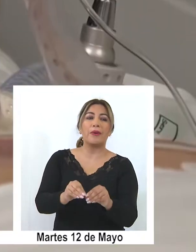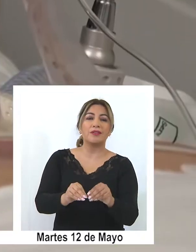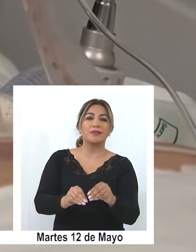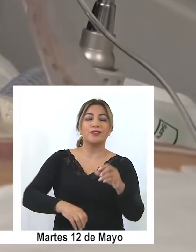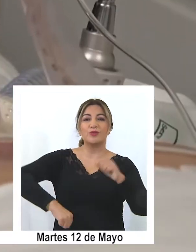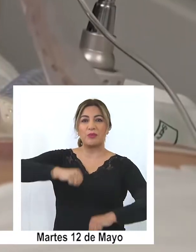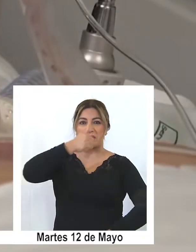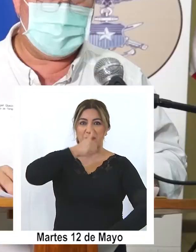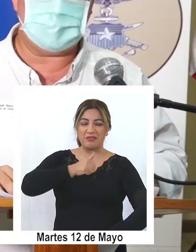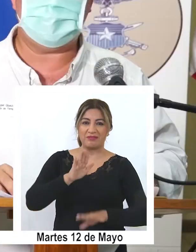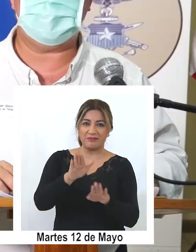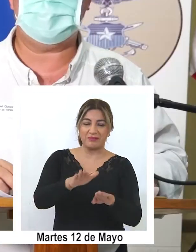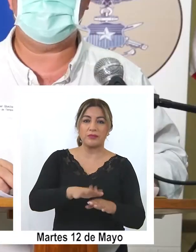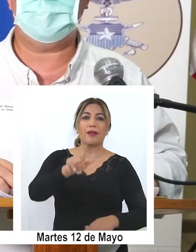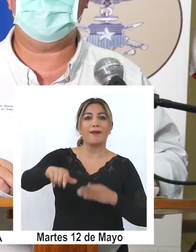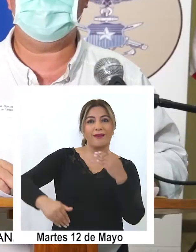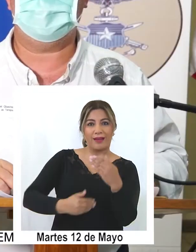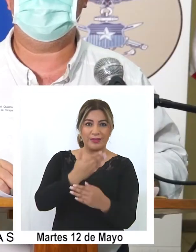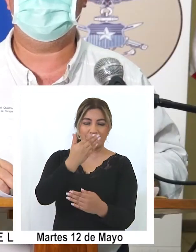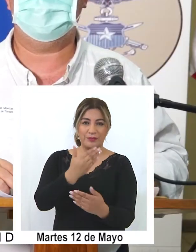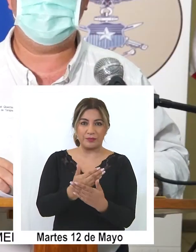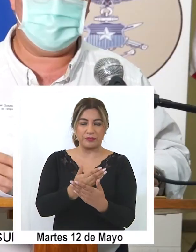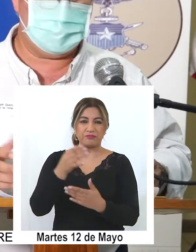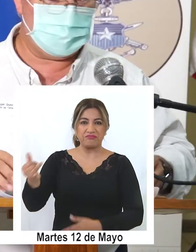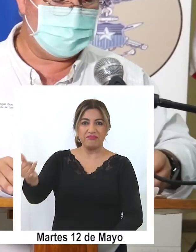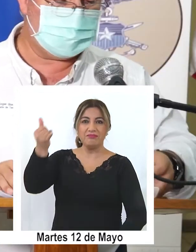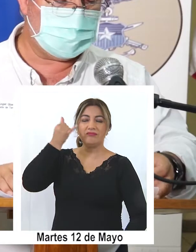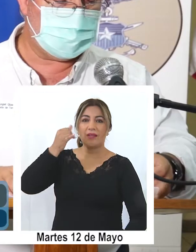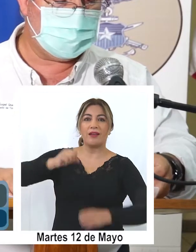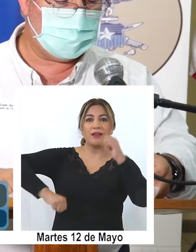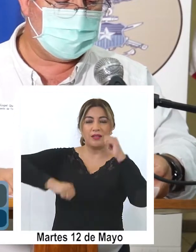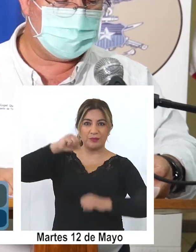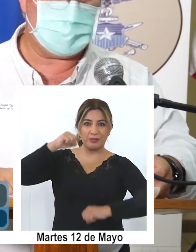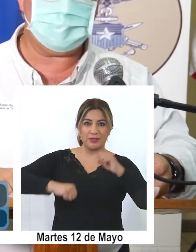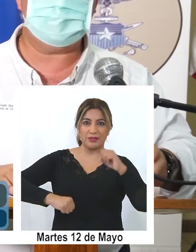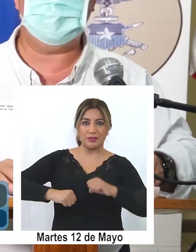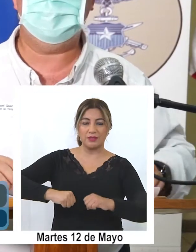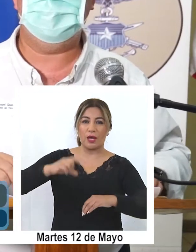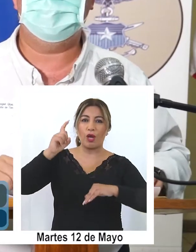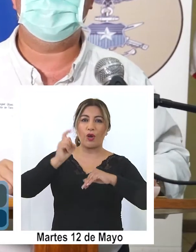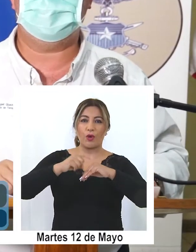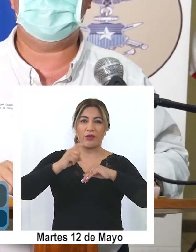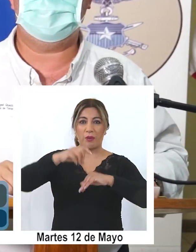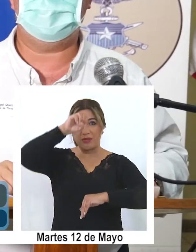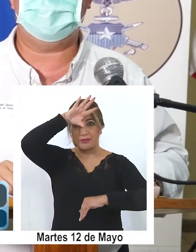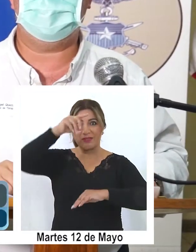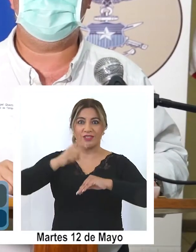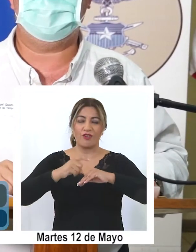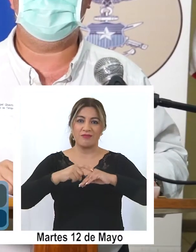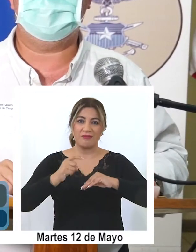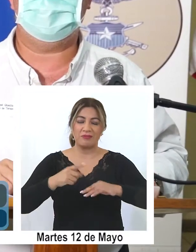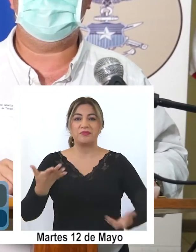la empresa privada. En la mañana nos llamó la empresa Coyahuasi para